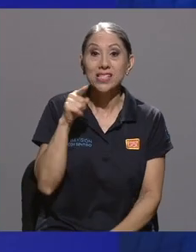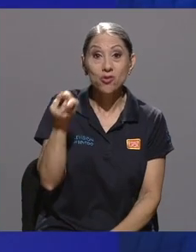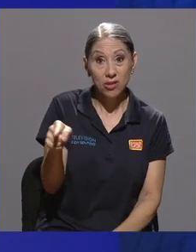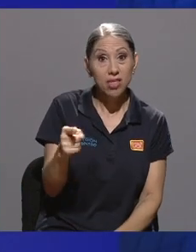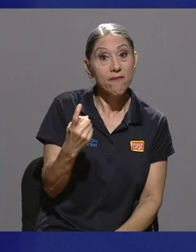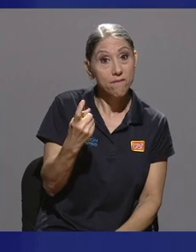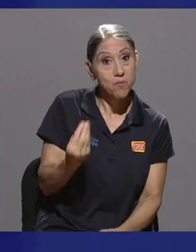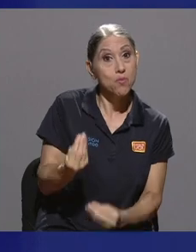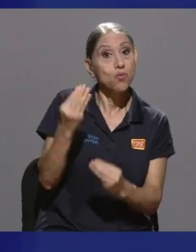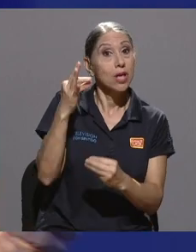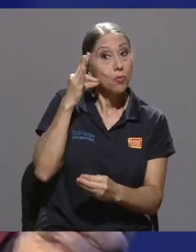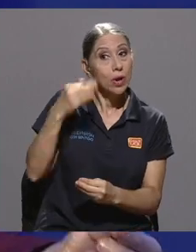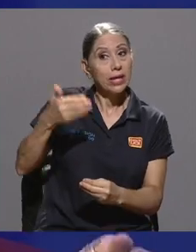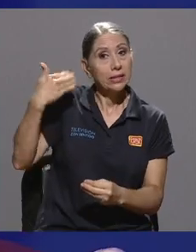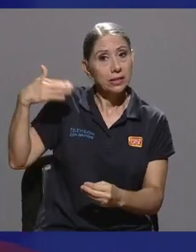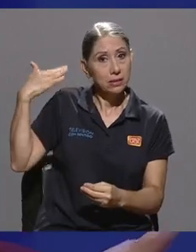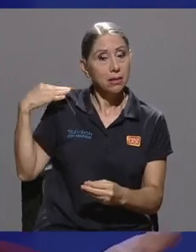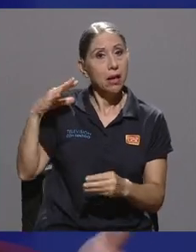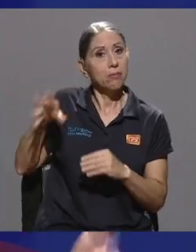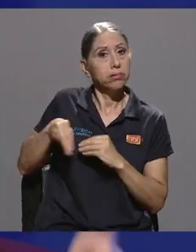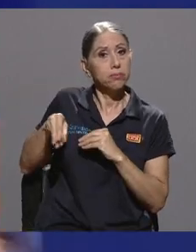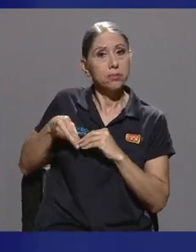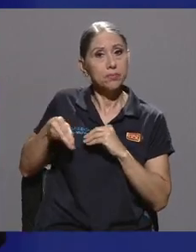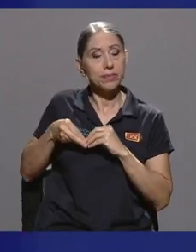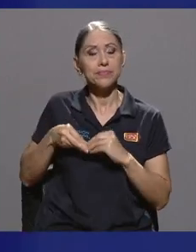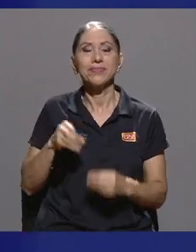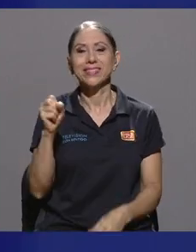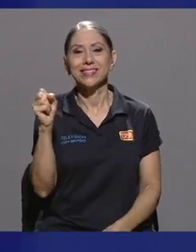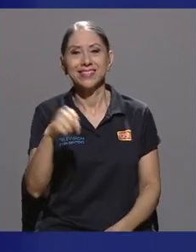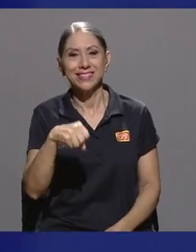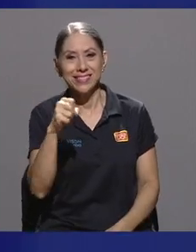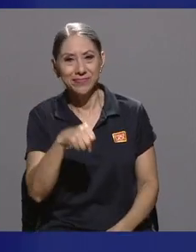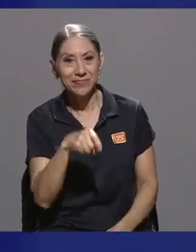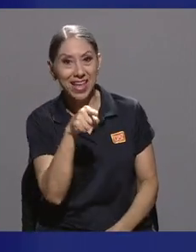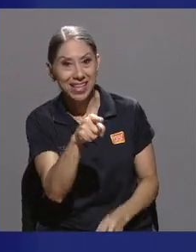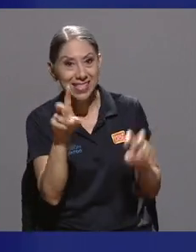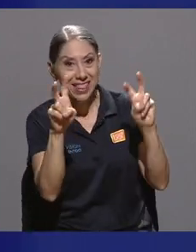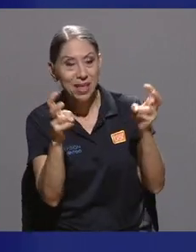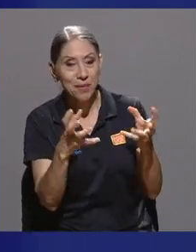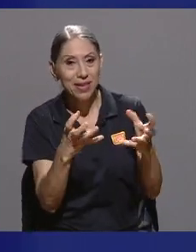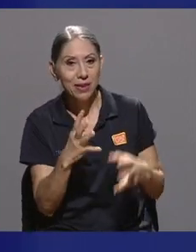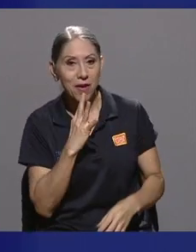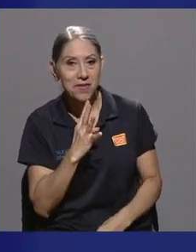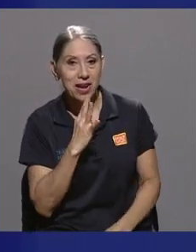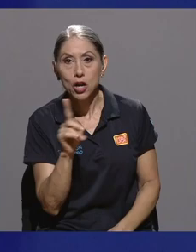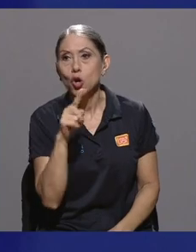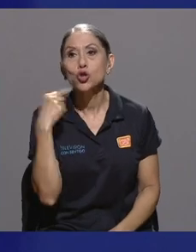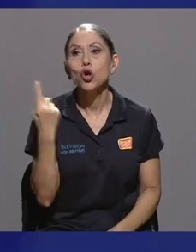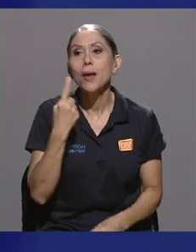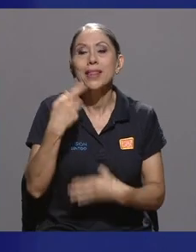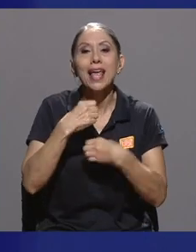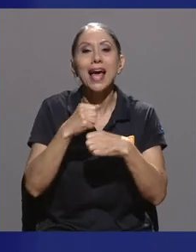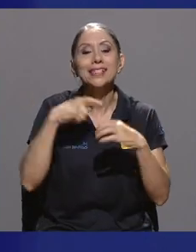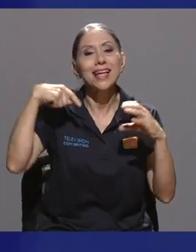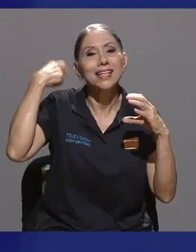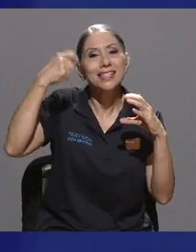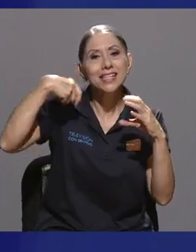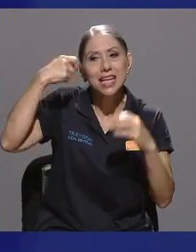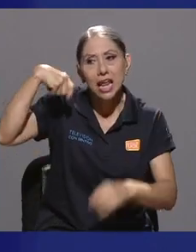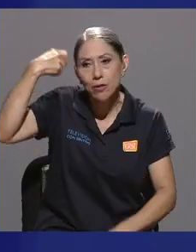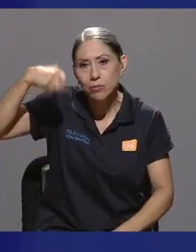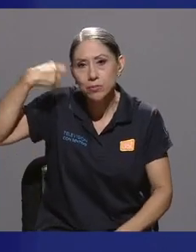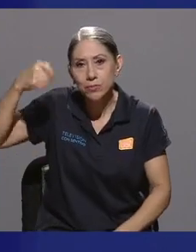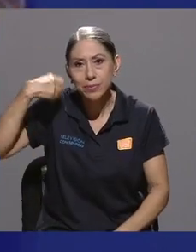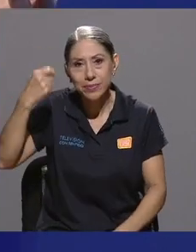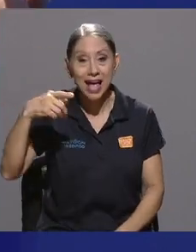más, ¿no? Sí, eso era algo que también quería que tratáramos y es que no es solamente hacer cine, sino hacer cine que tiene